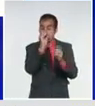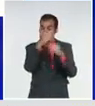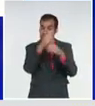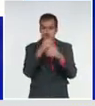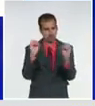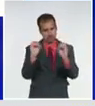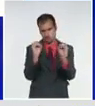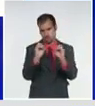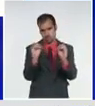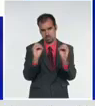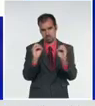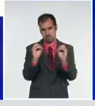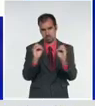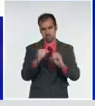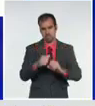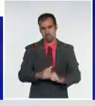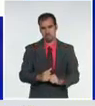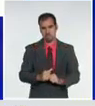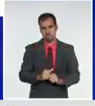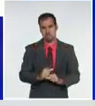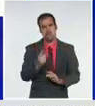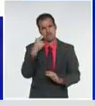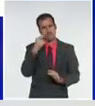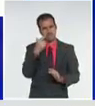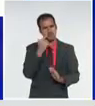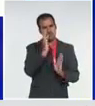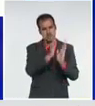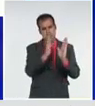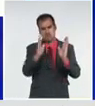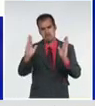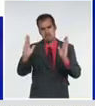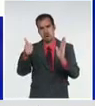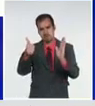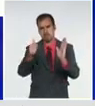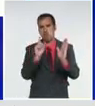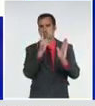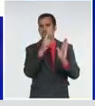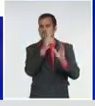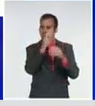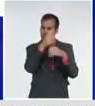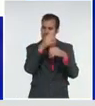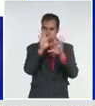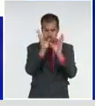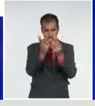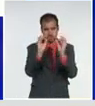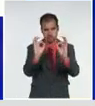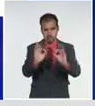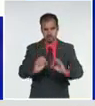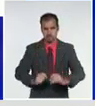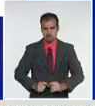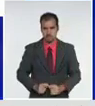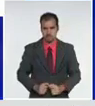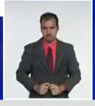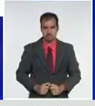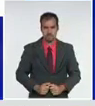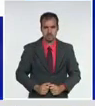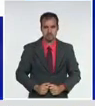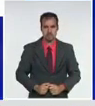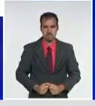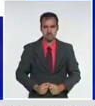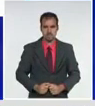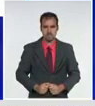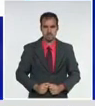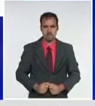se mantenía al día el número de muestras procesadas. El mayor número